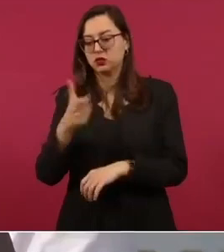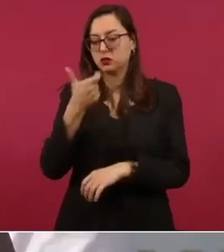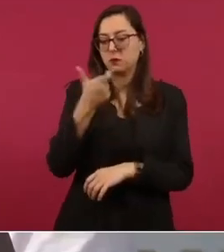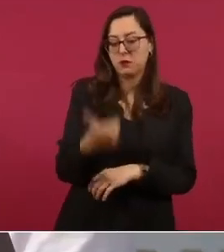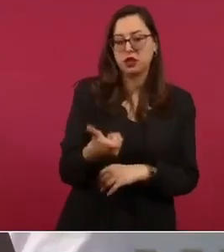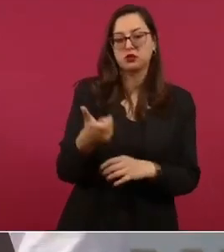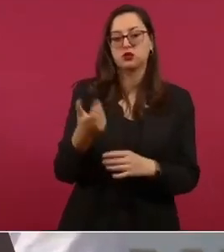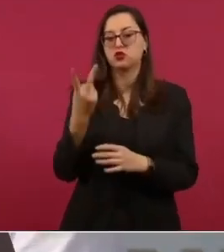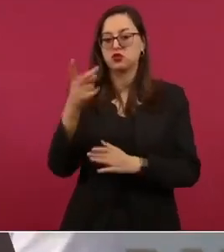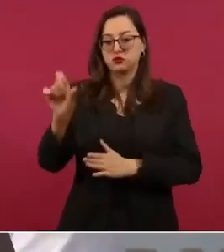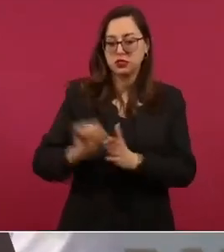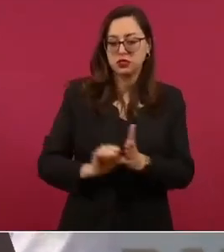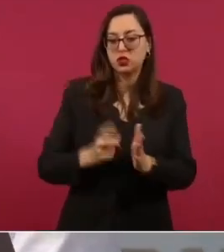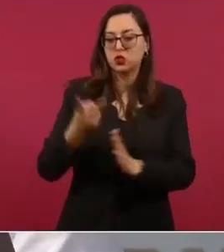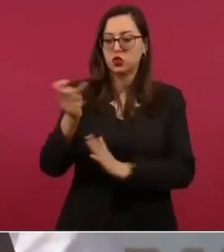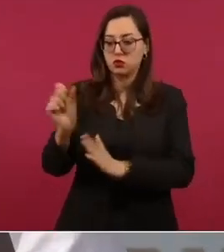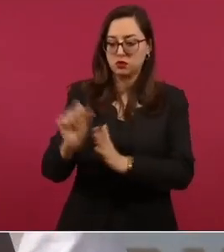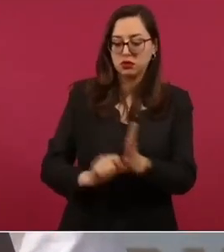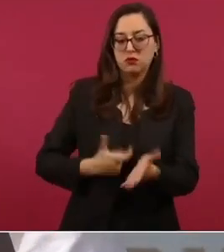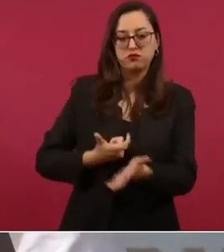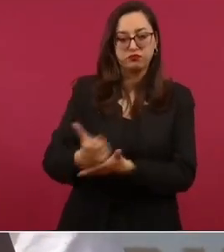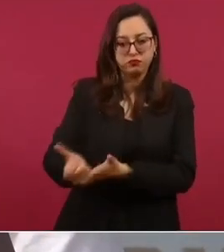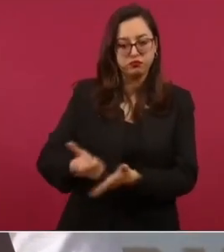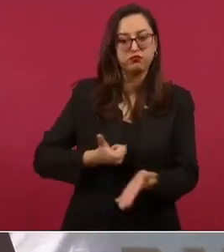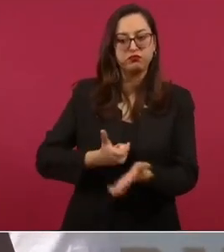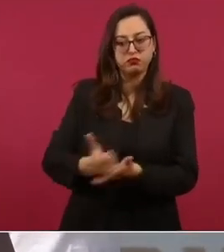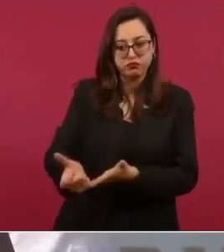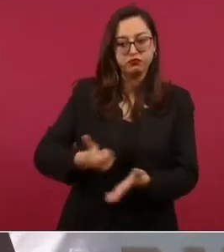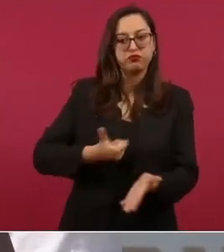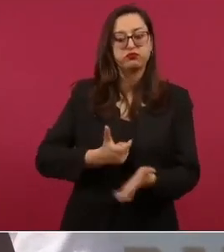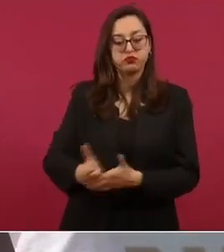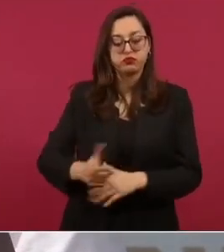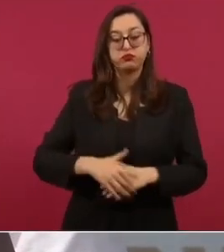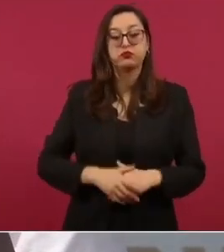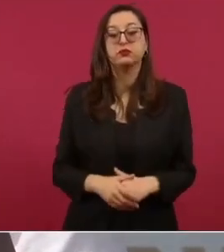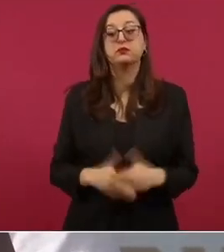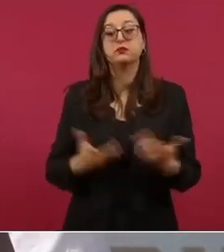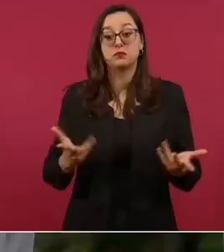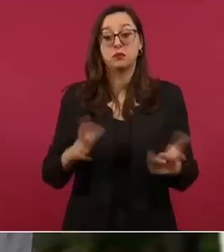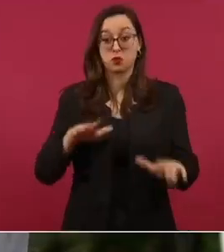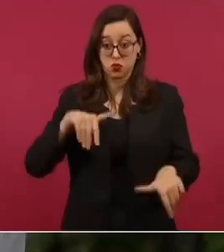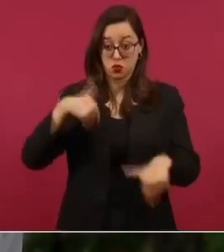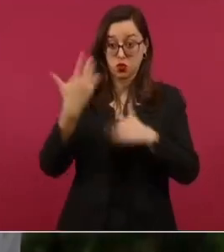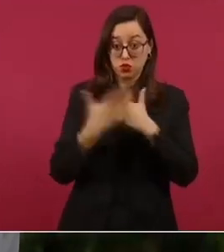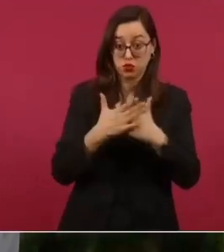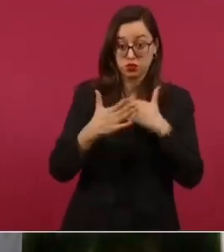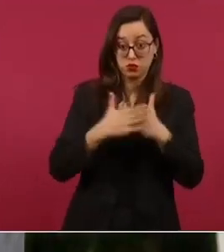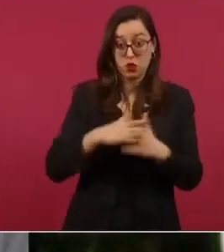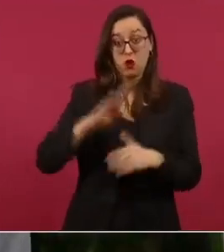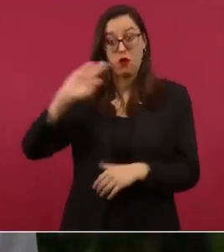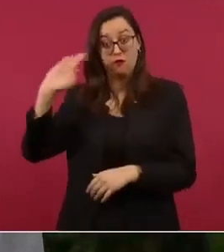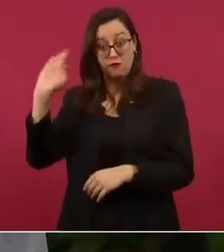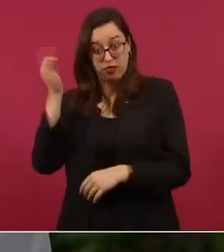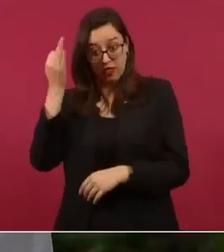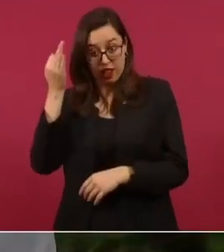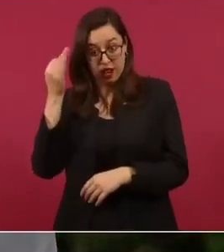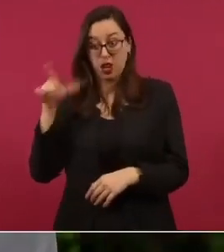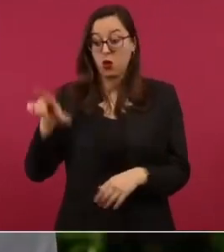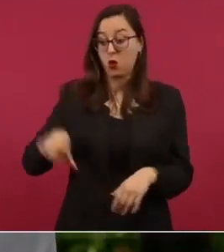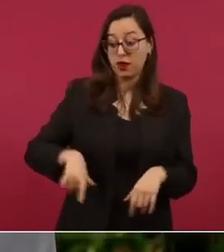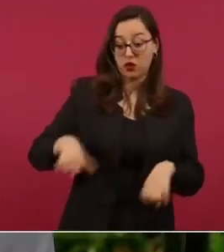y con la aportación complementaria hasta ahora